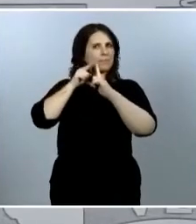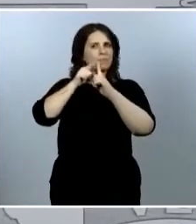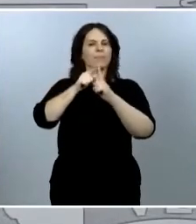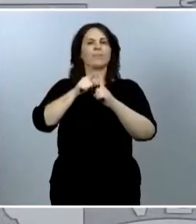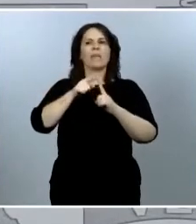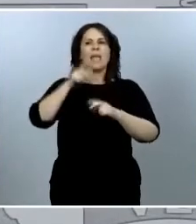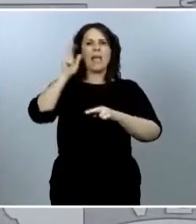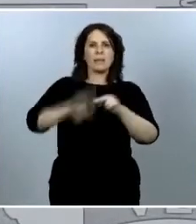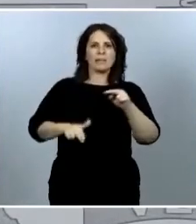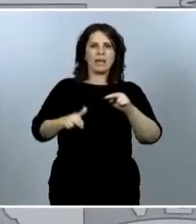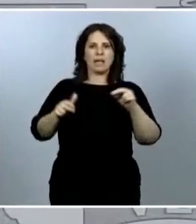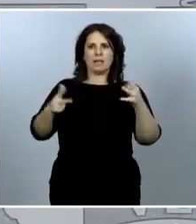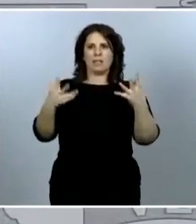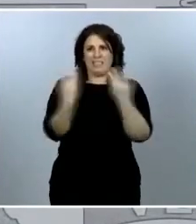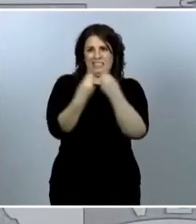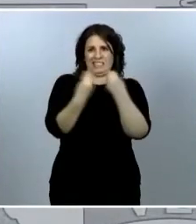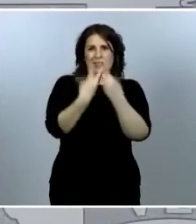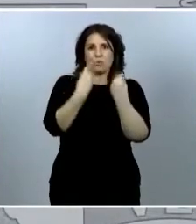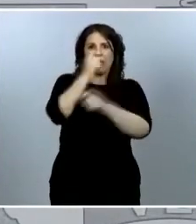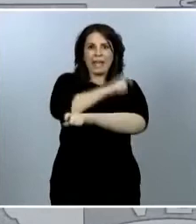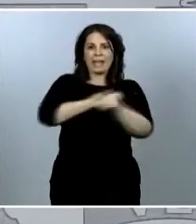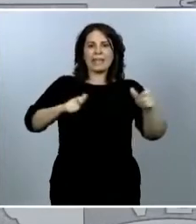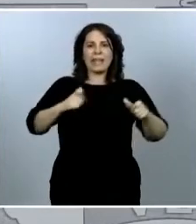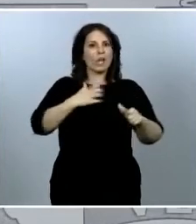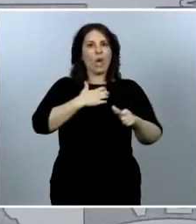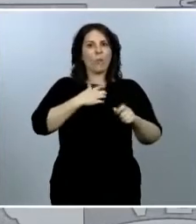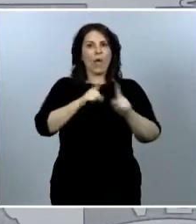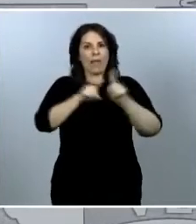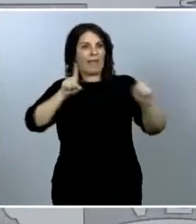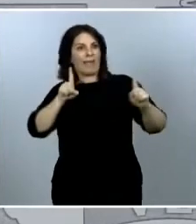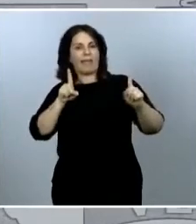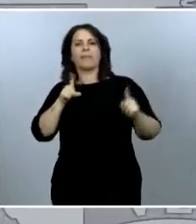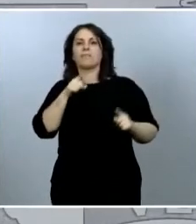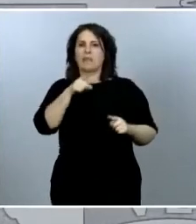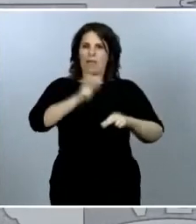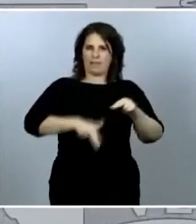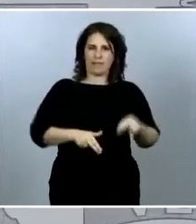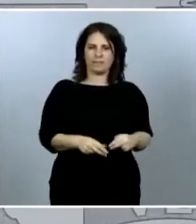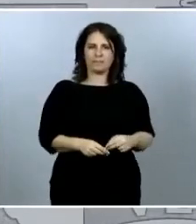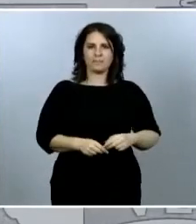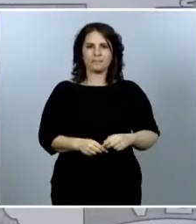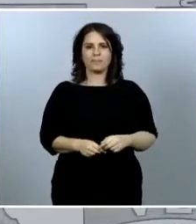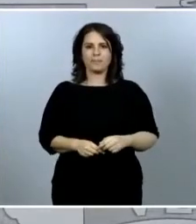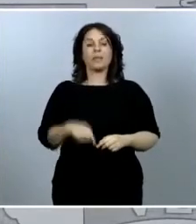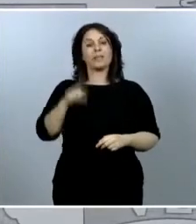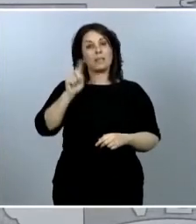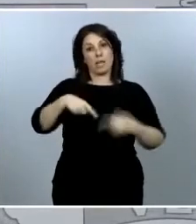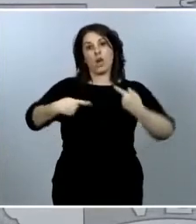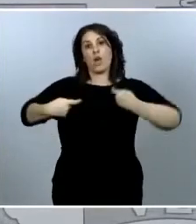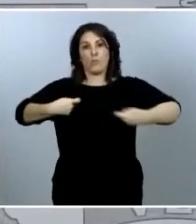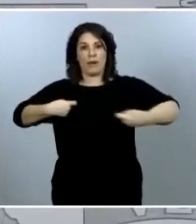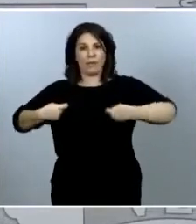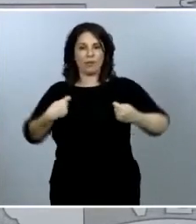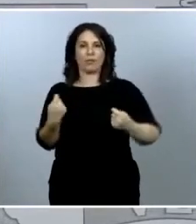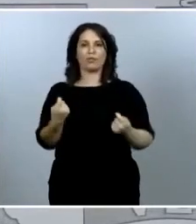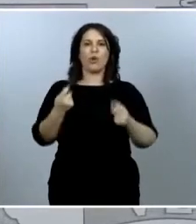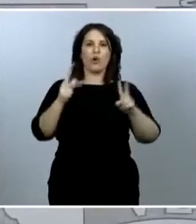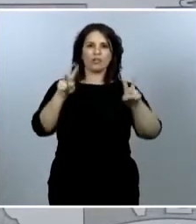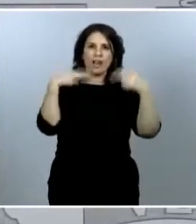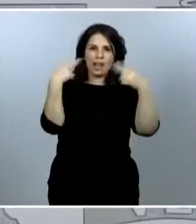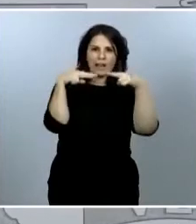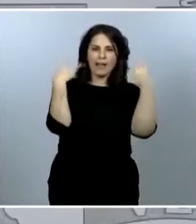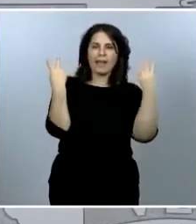inviable mantener la distancia de seguridad interpersonal. También para comercios, actividades y hostelería, restauración,